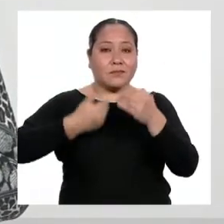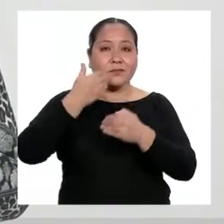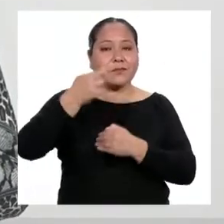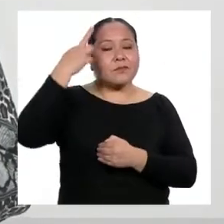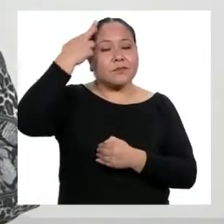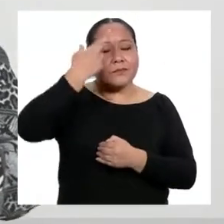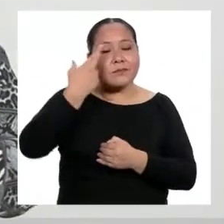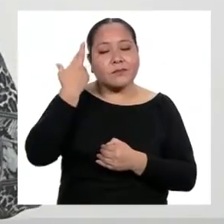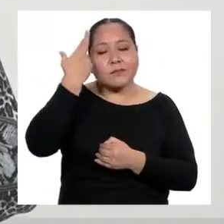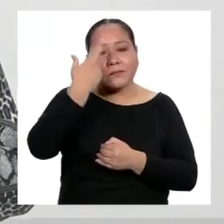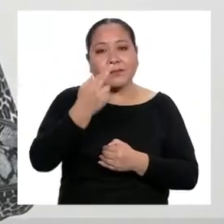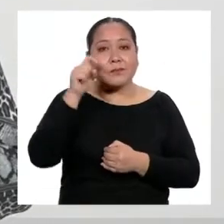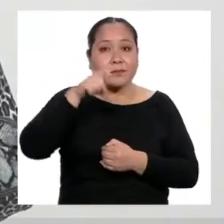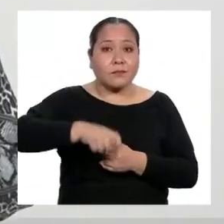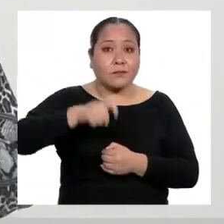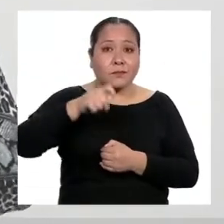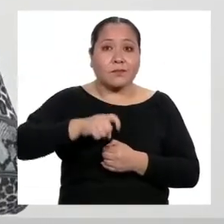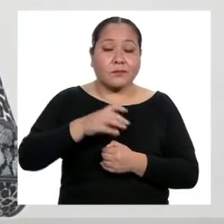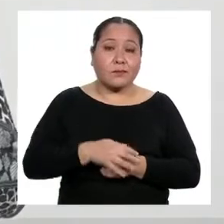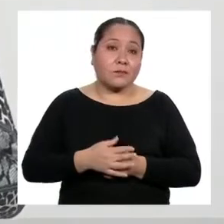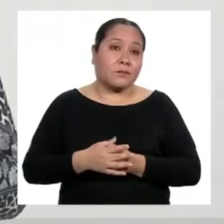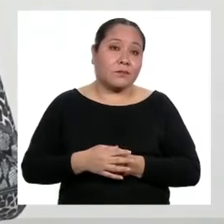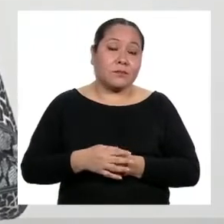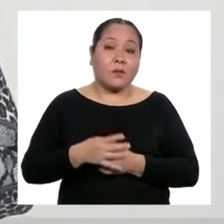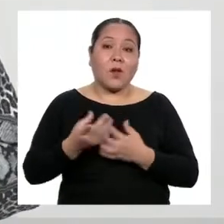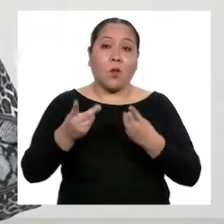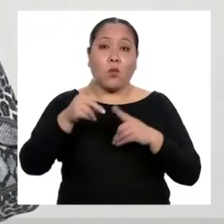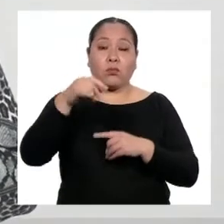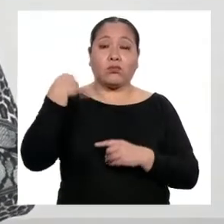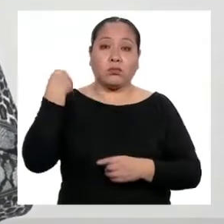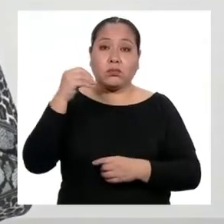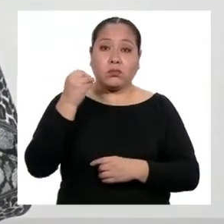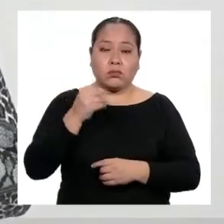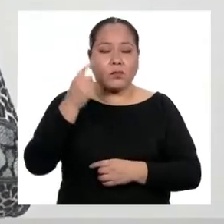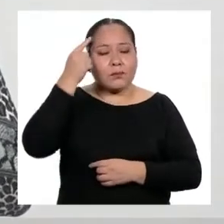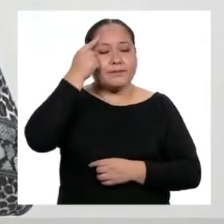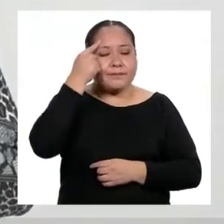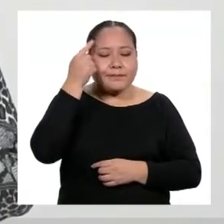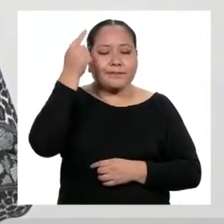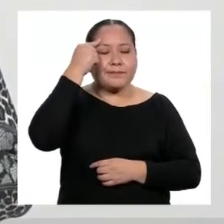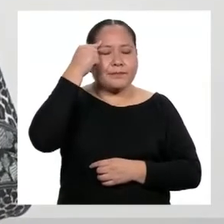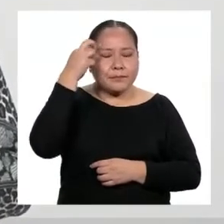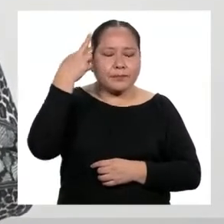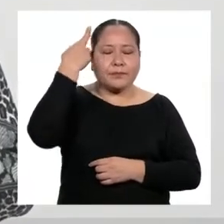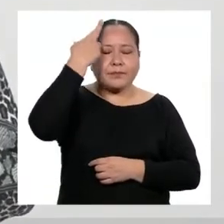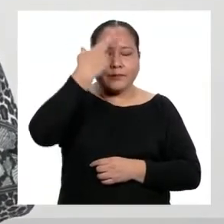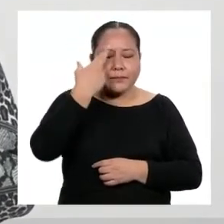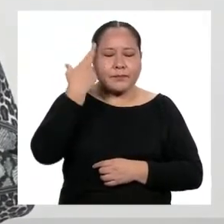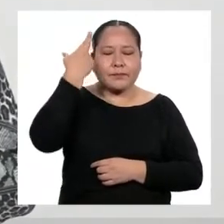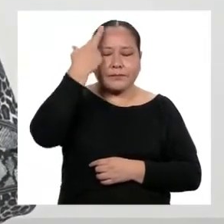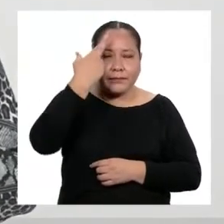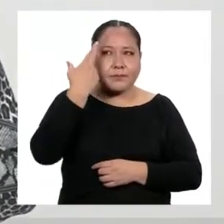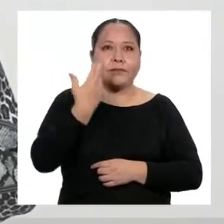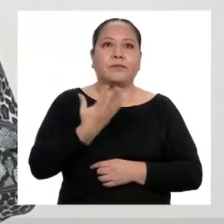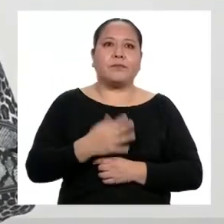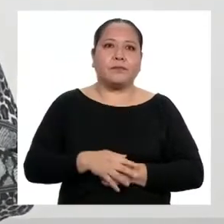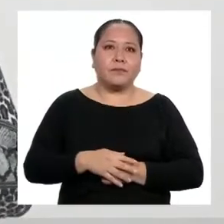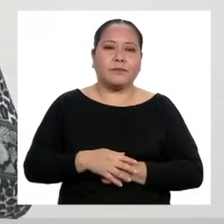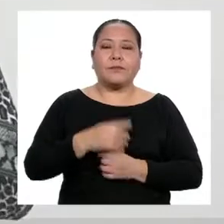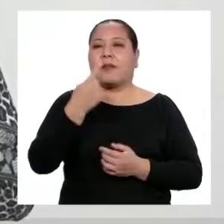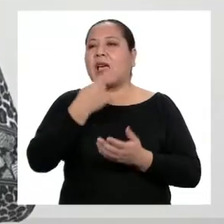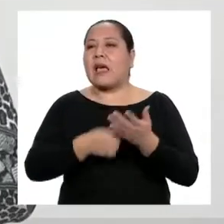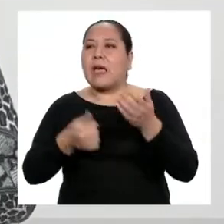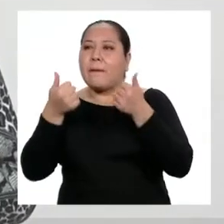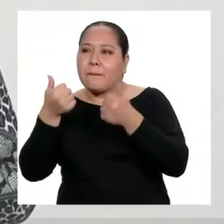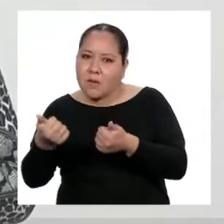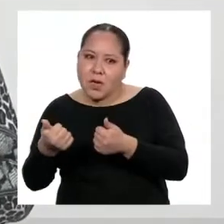reflexión. Es necesario que desde adolescentes vayamos pensando y reflexionando en torno a qué está bien